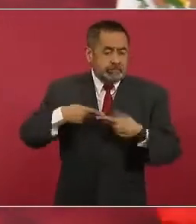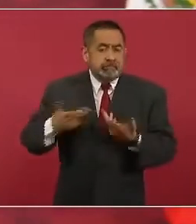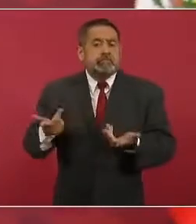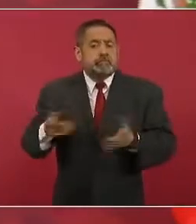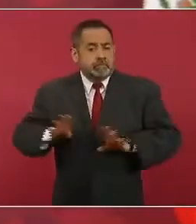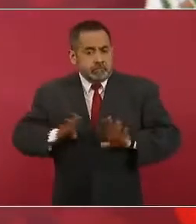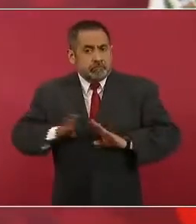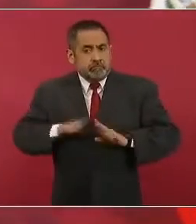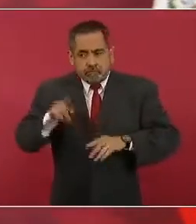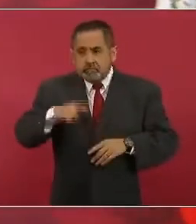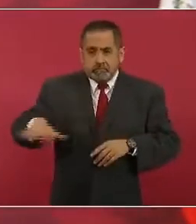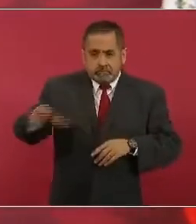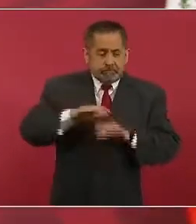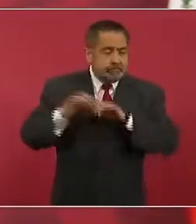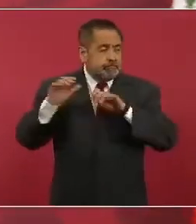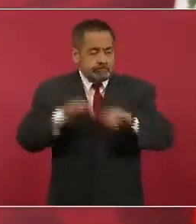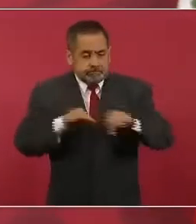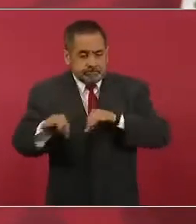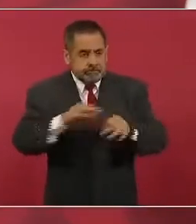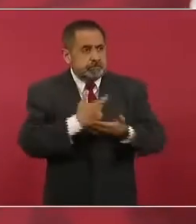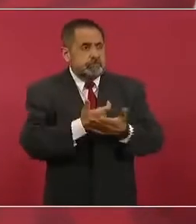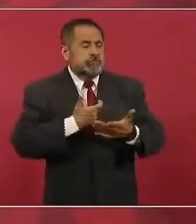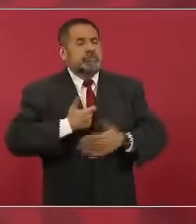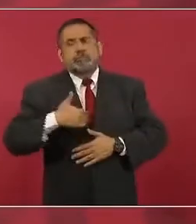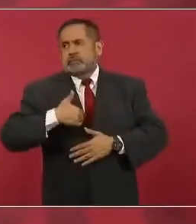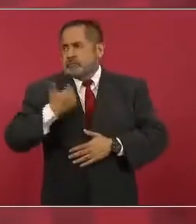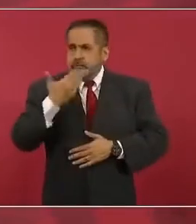también el apoyo